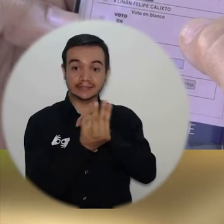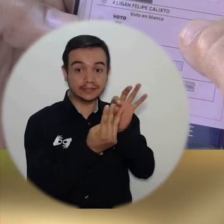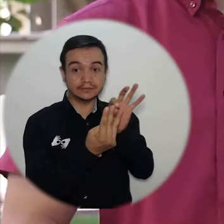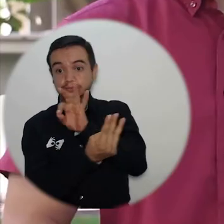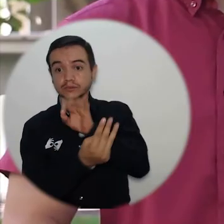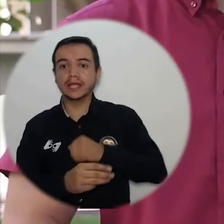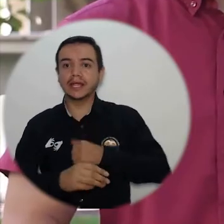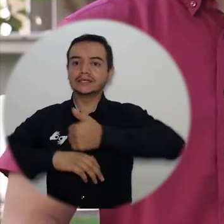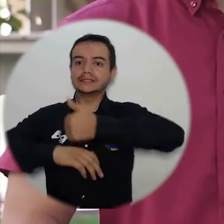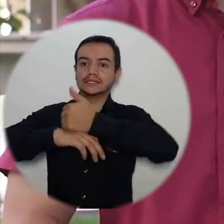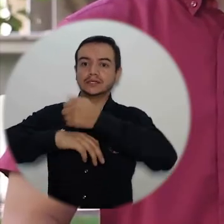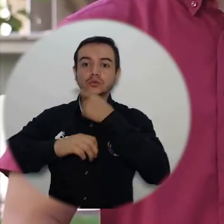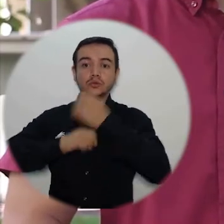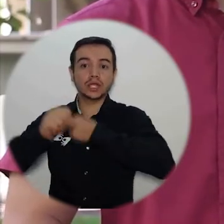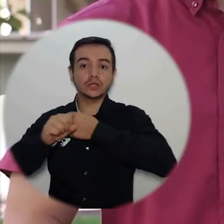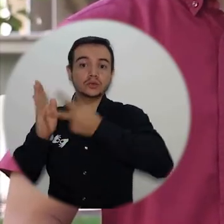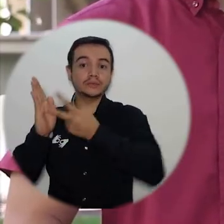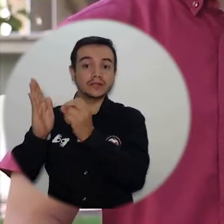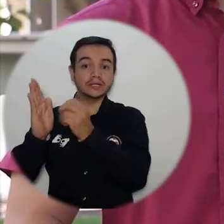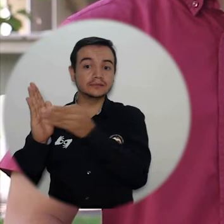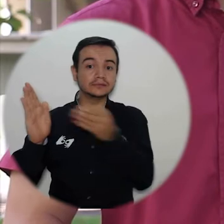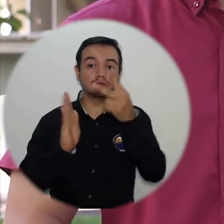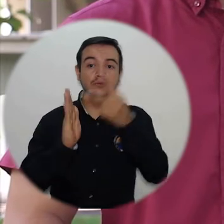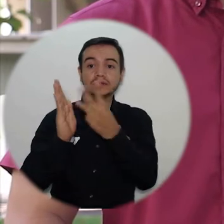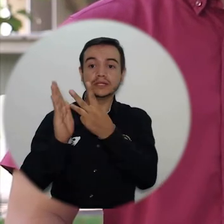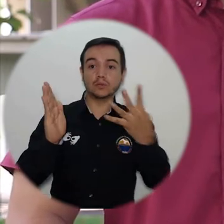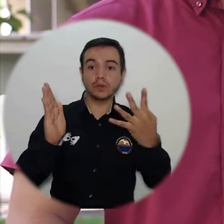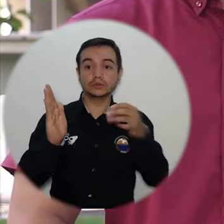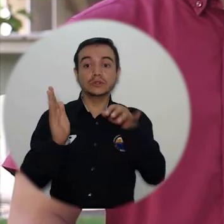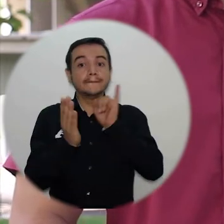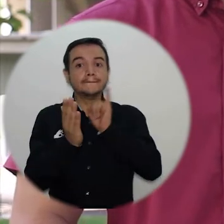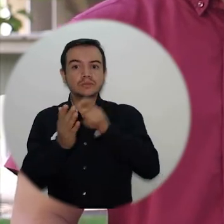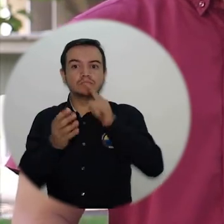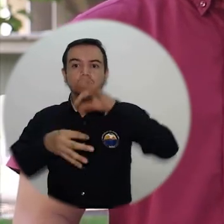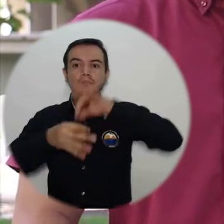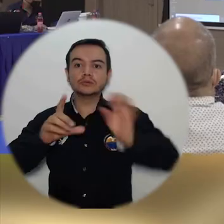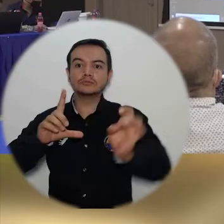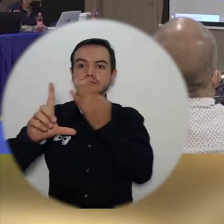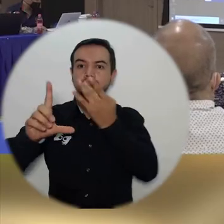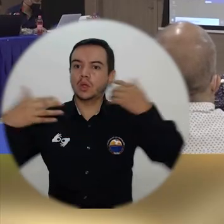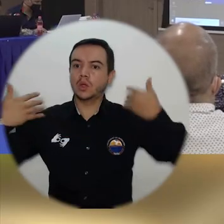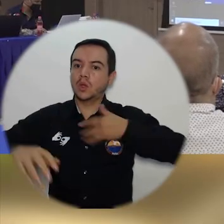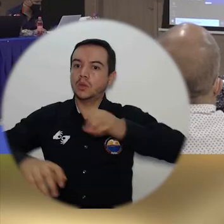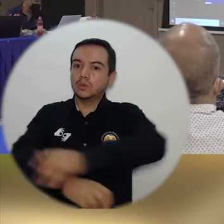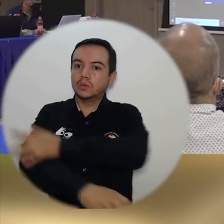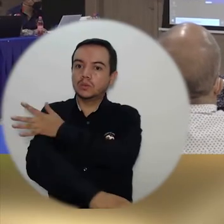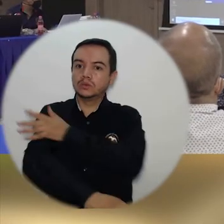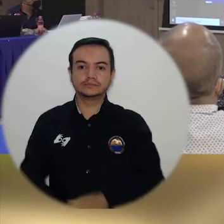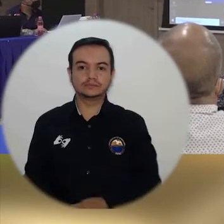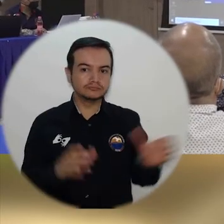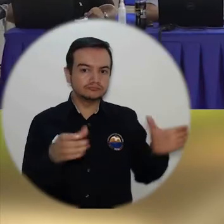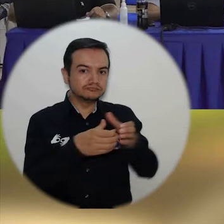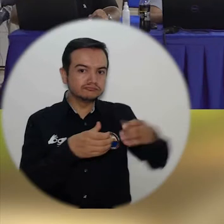-2024, en que se dispuso por primera vez el voto electrónico como mecanismo de participación. Profesores de planta,